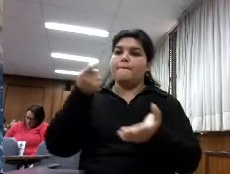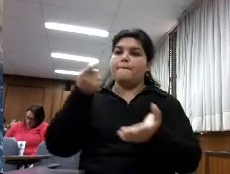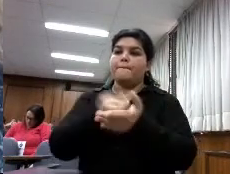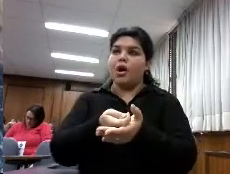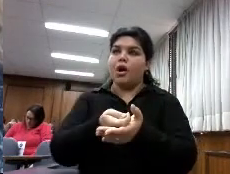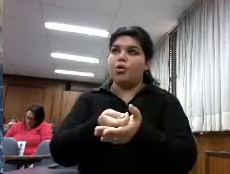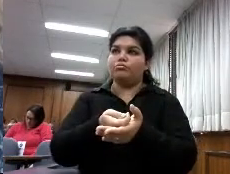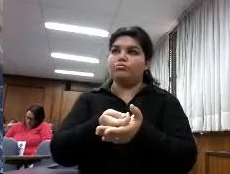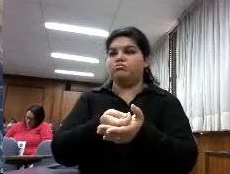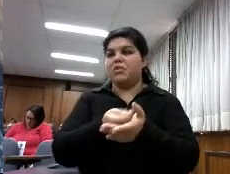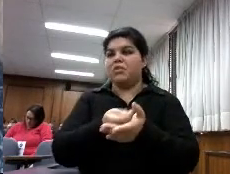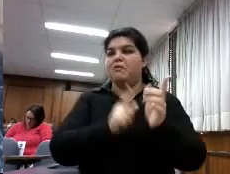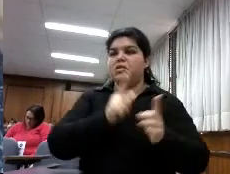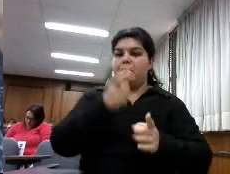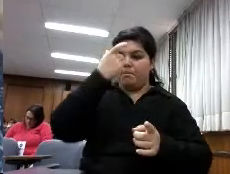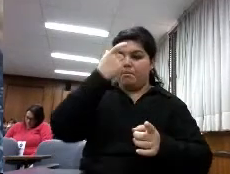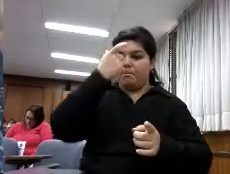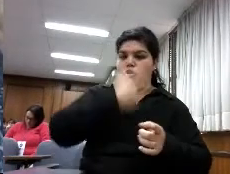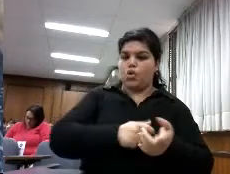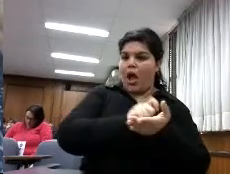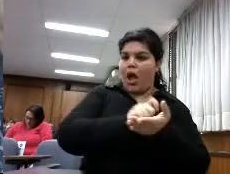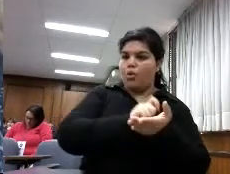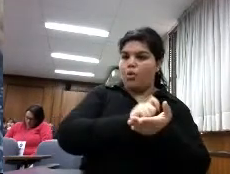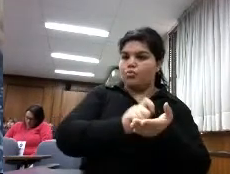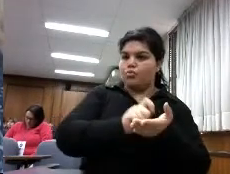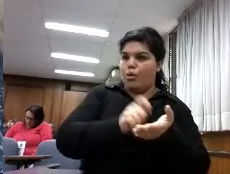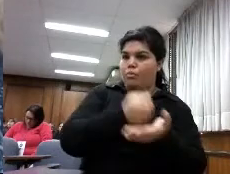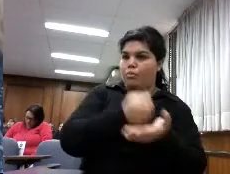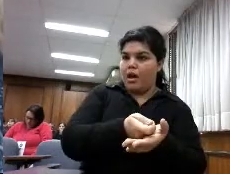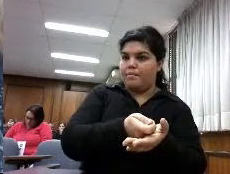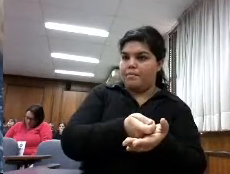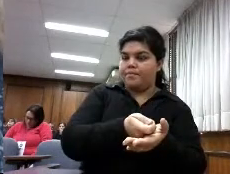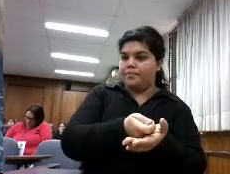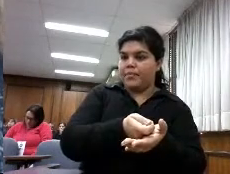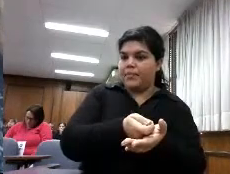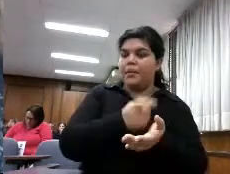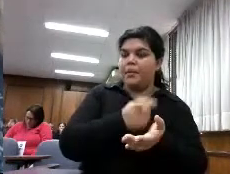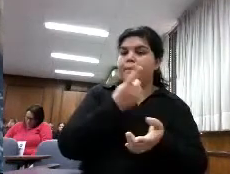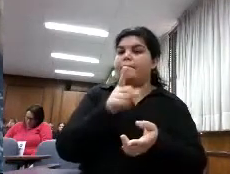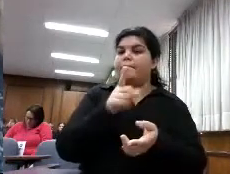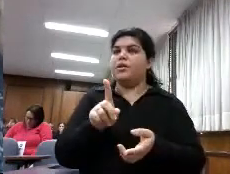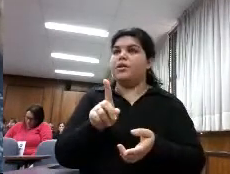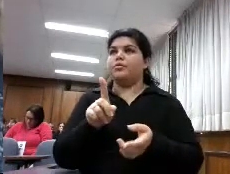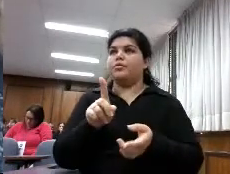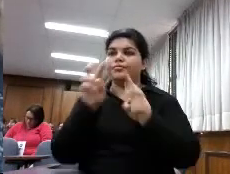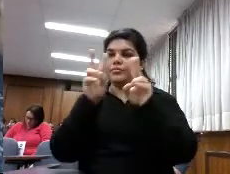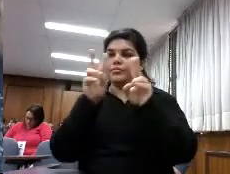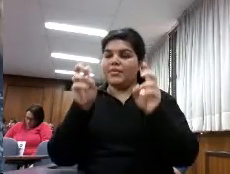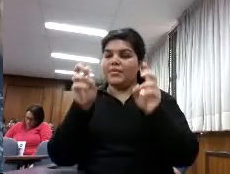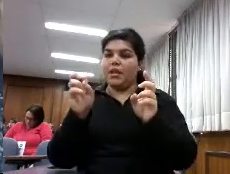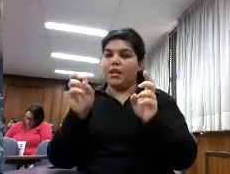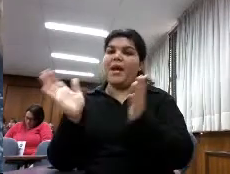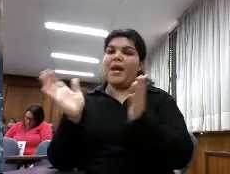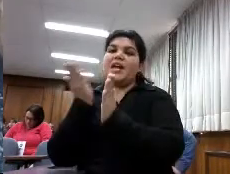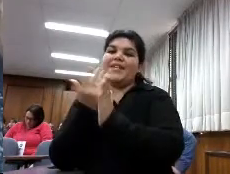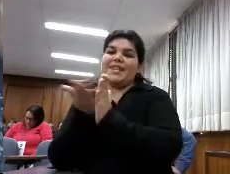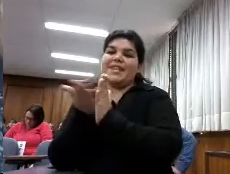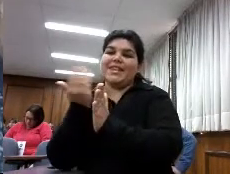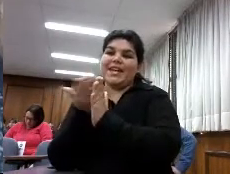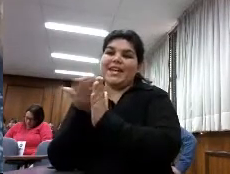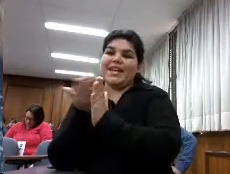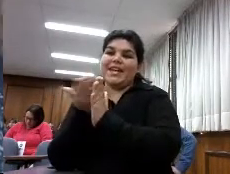veces los pagan los autores pero claro en el caso de un libro una revista nos podría valer más o menos